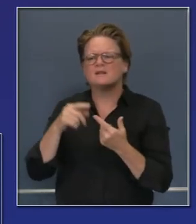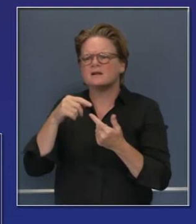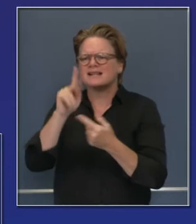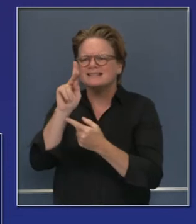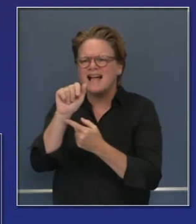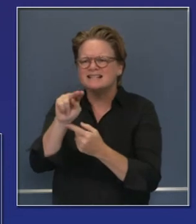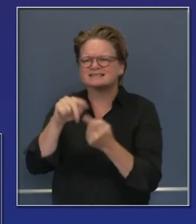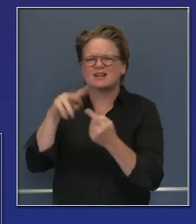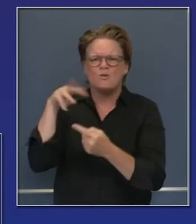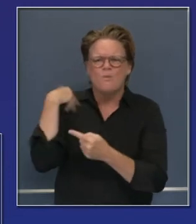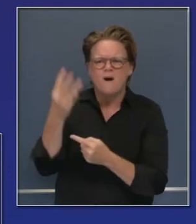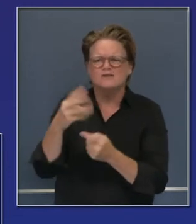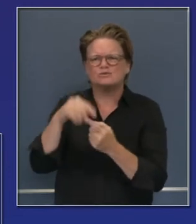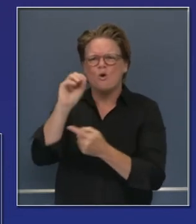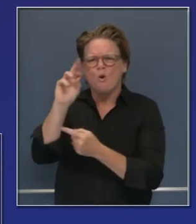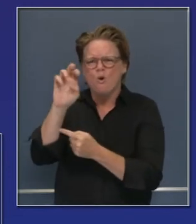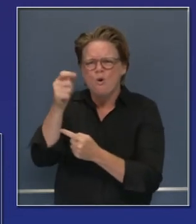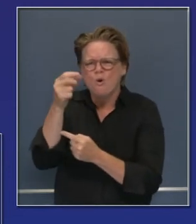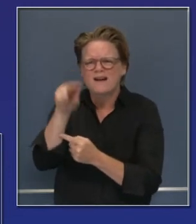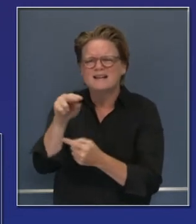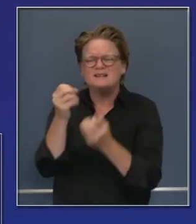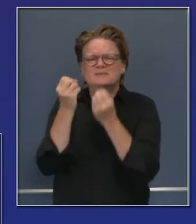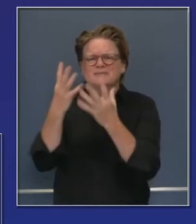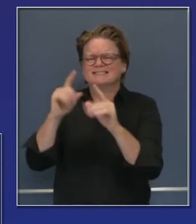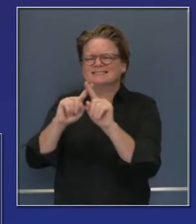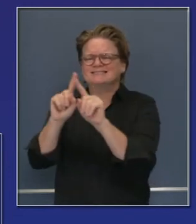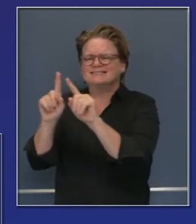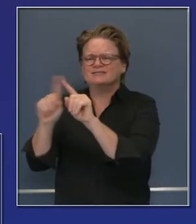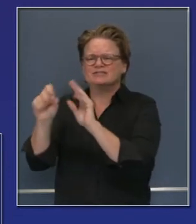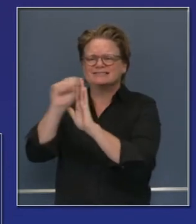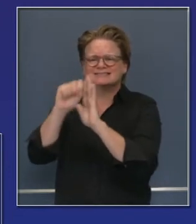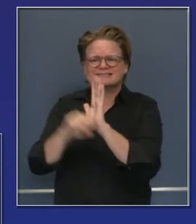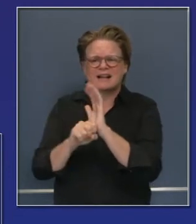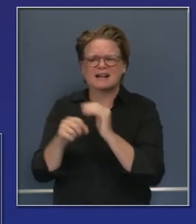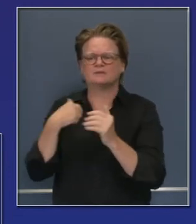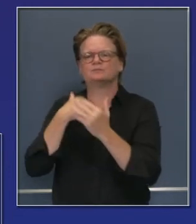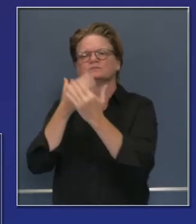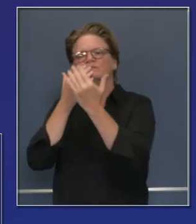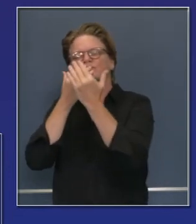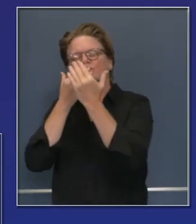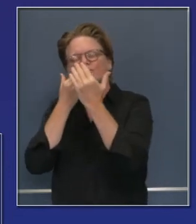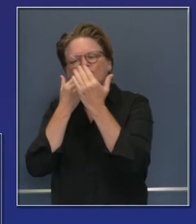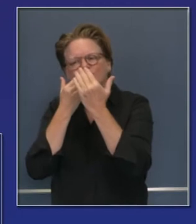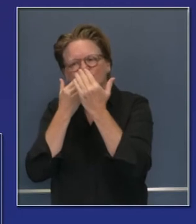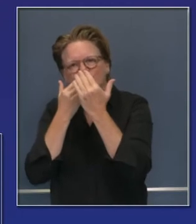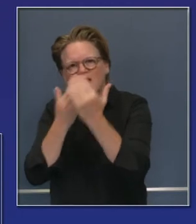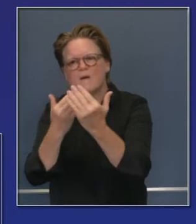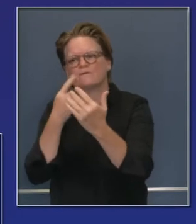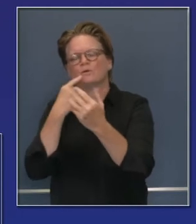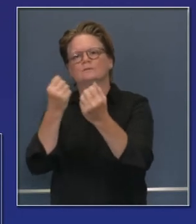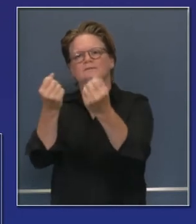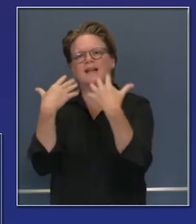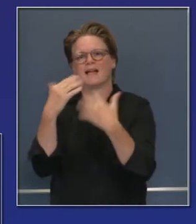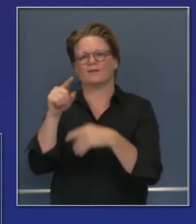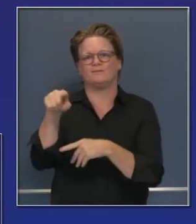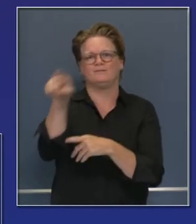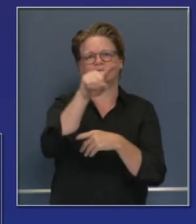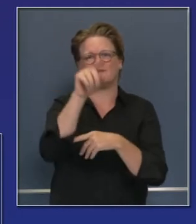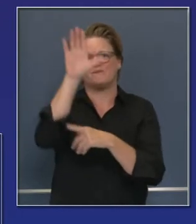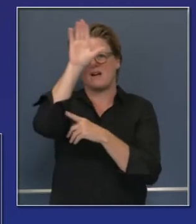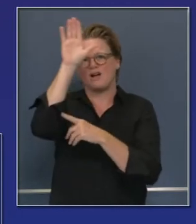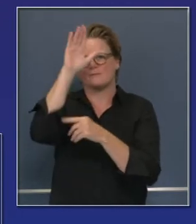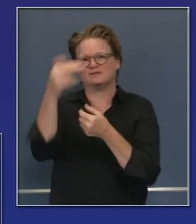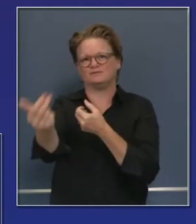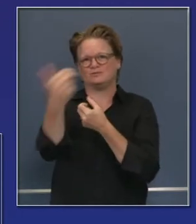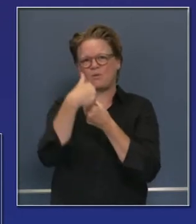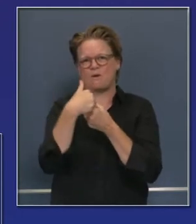también, Oregón, entre muchos otros estados. Estamos muy orgullosos al liderazgo de esos estados porque nos están